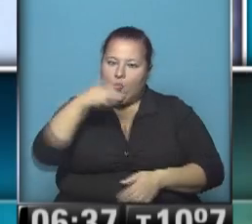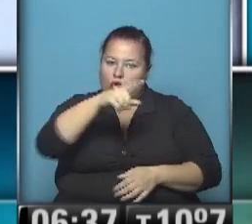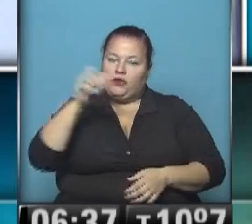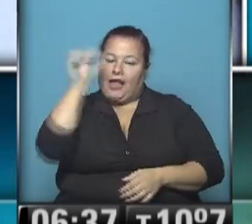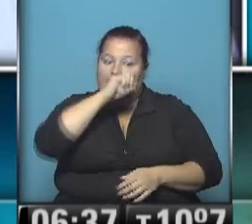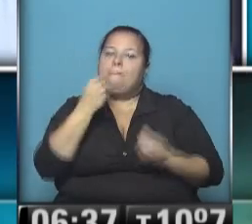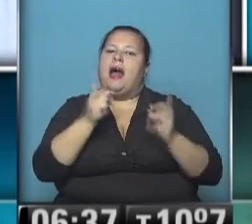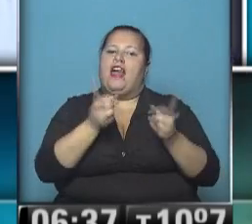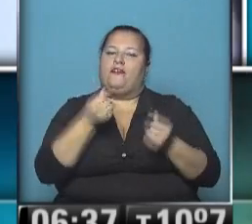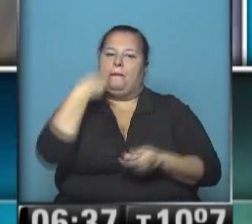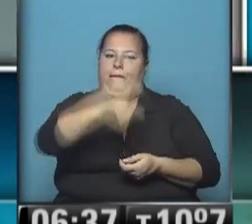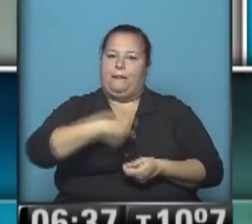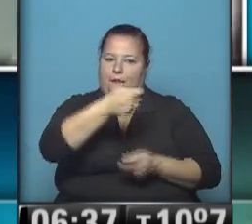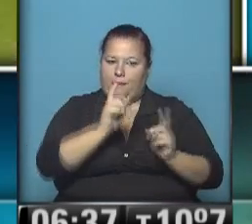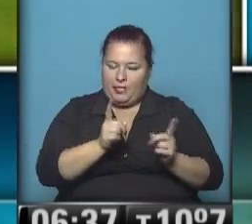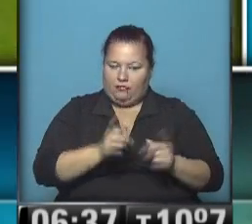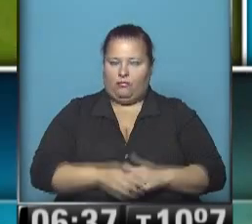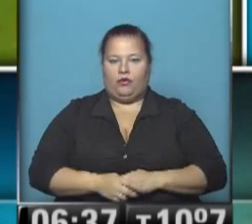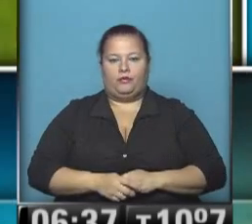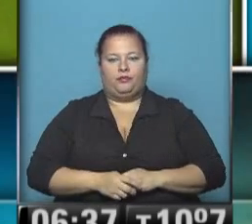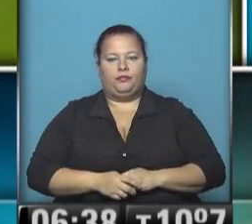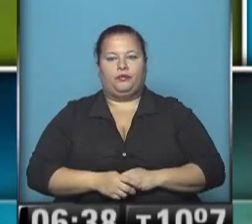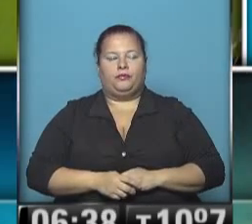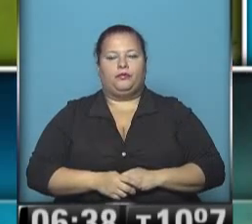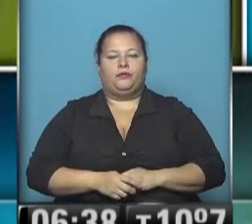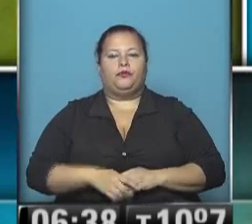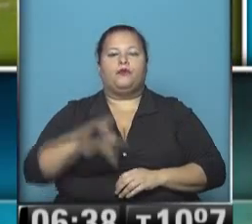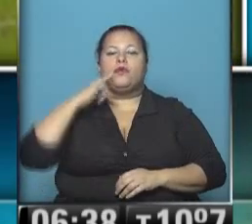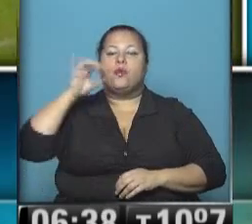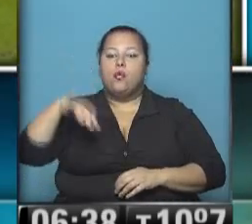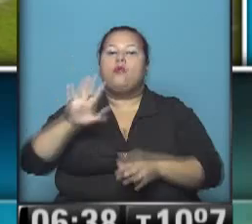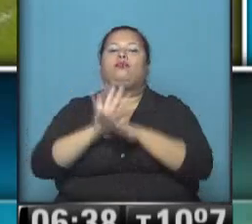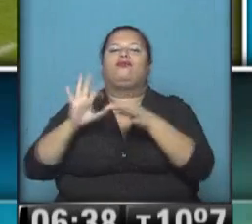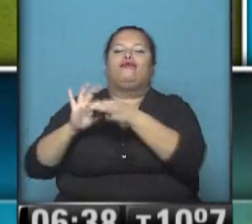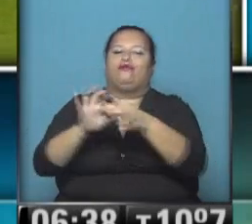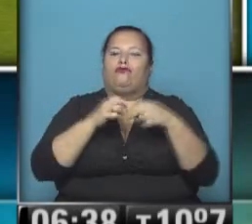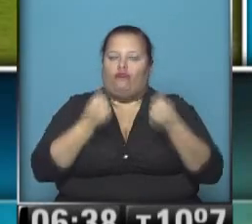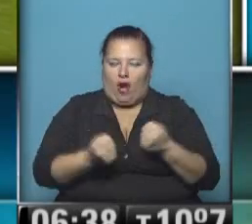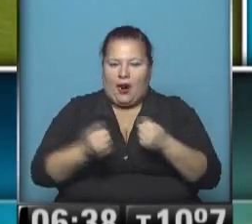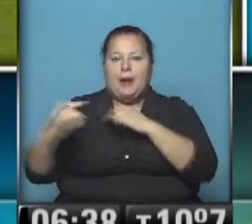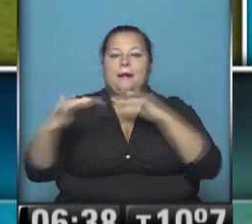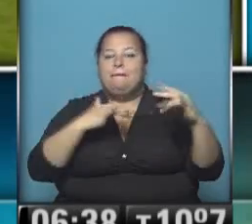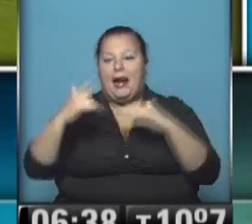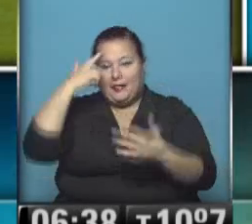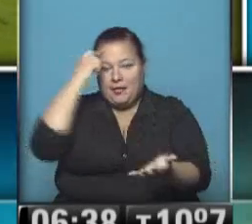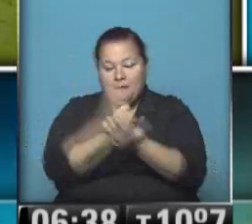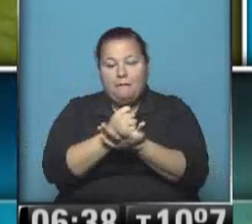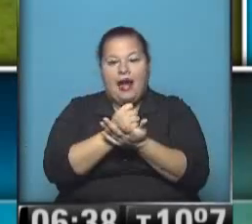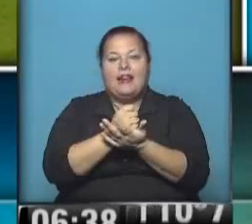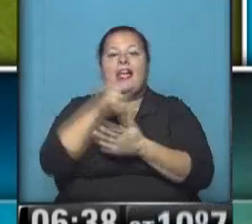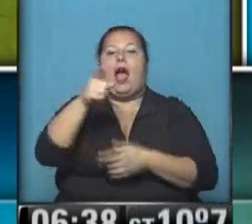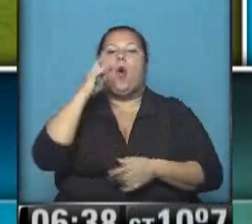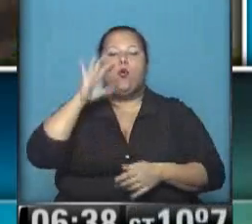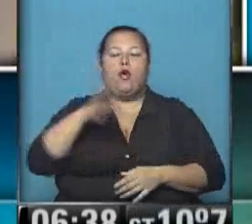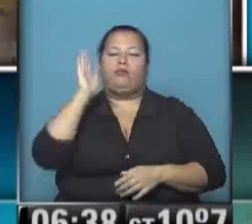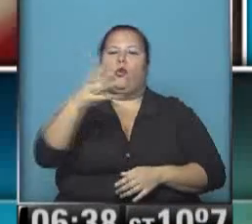para mantener los préstamos La unión hizo la fuerza En un partido inolvidable, el Tatengue